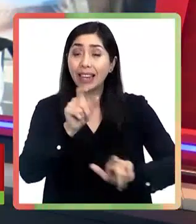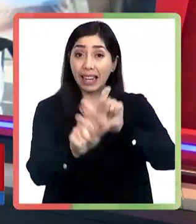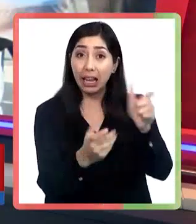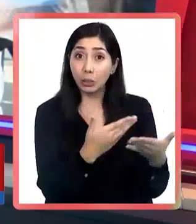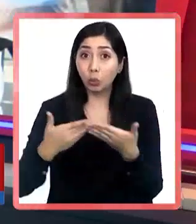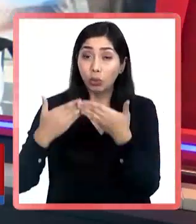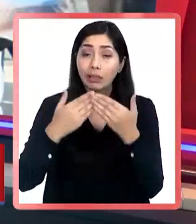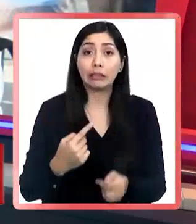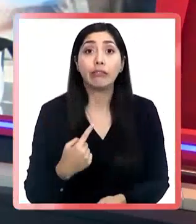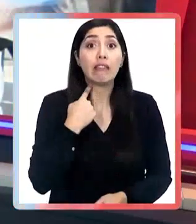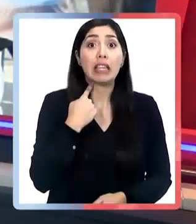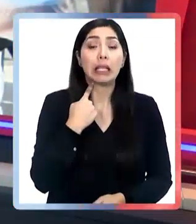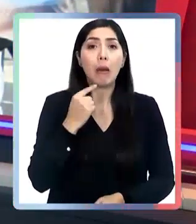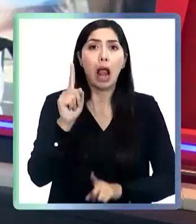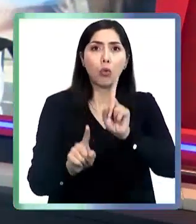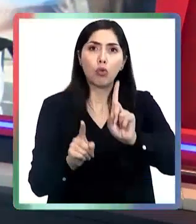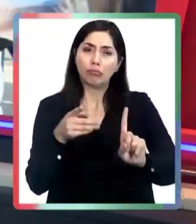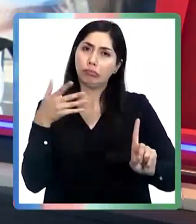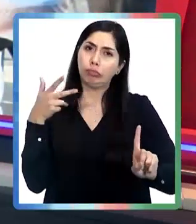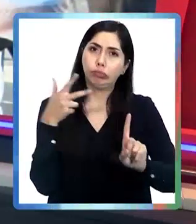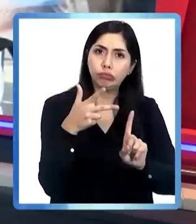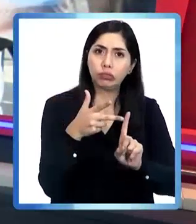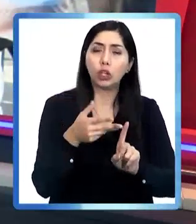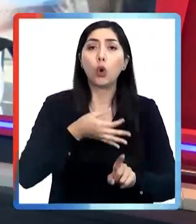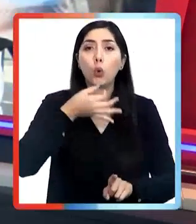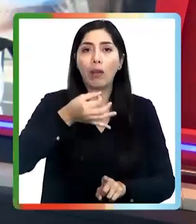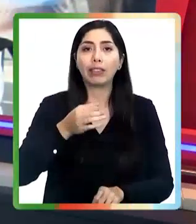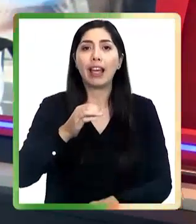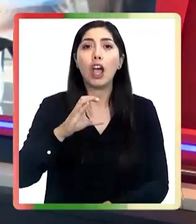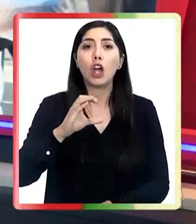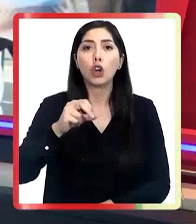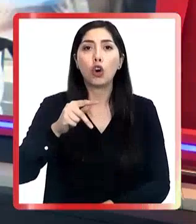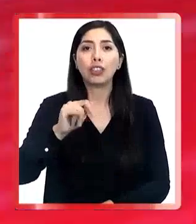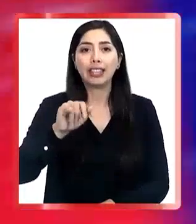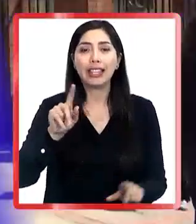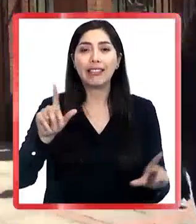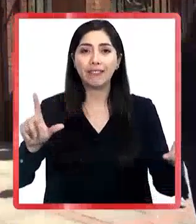sean víctimas de algún ataque, como nos cuenta Contivisión.